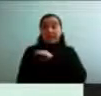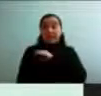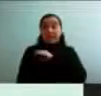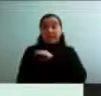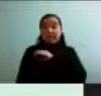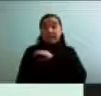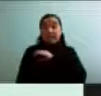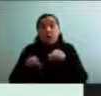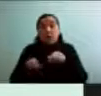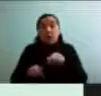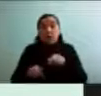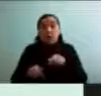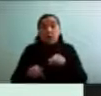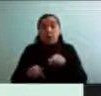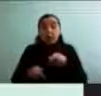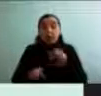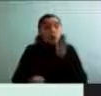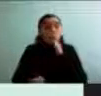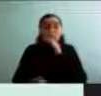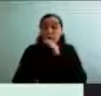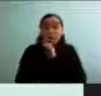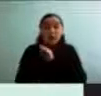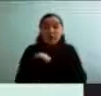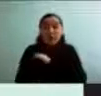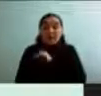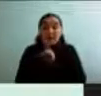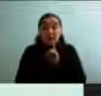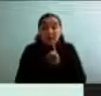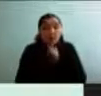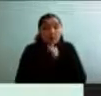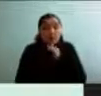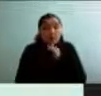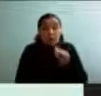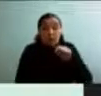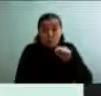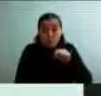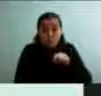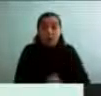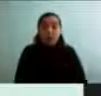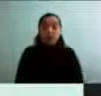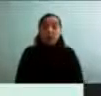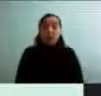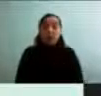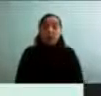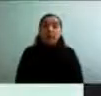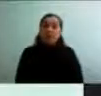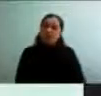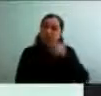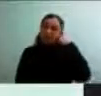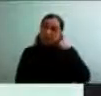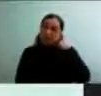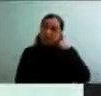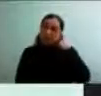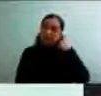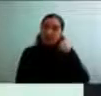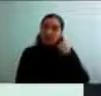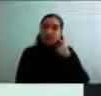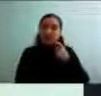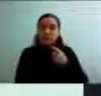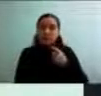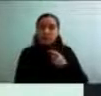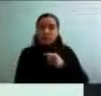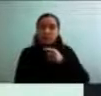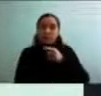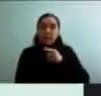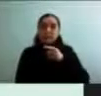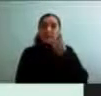en Chile el último año, no he estado viviendo en Chile, pero tengo entendido que el programa Vivi Frey, sobre todo en estos tiempos de confinamiento, se